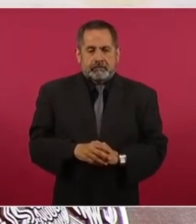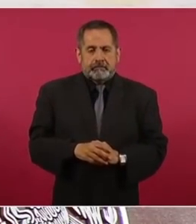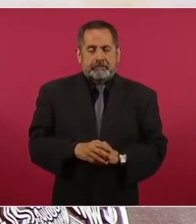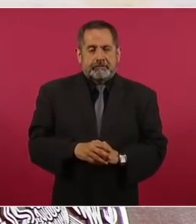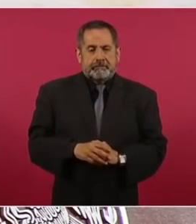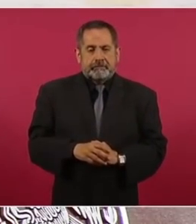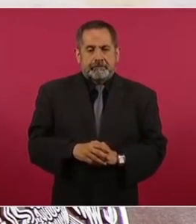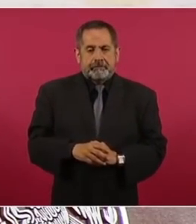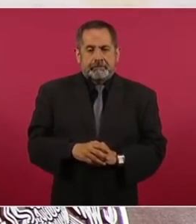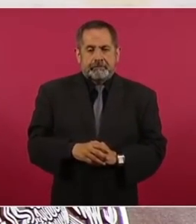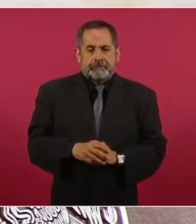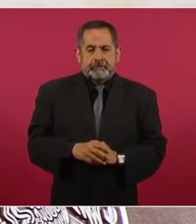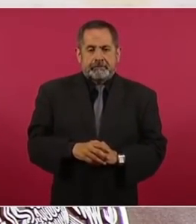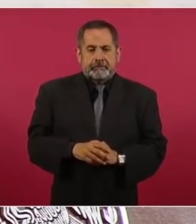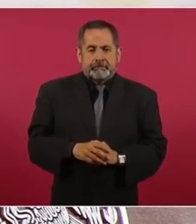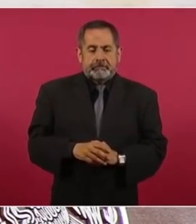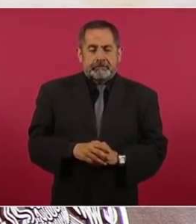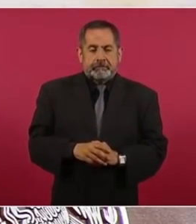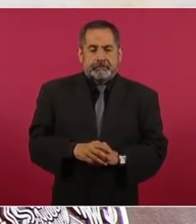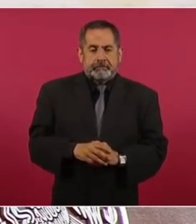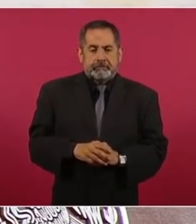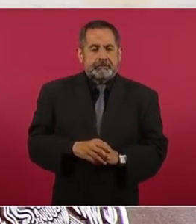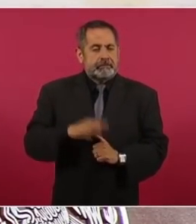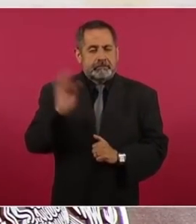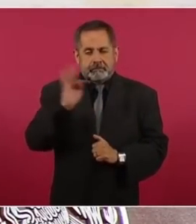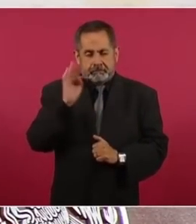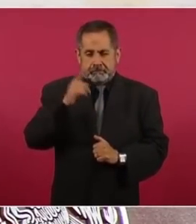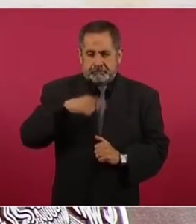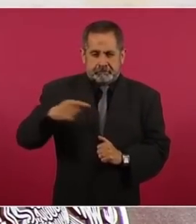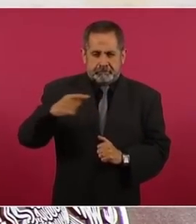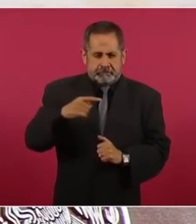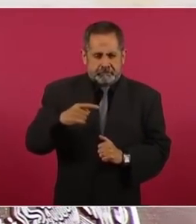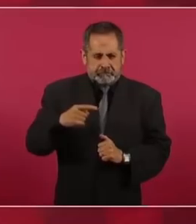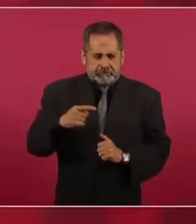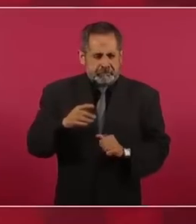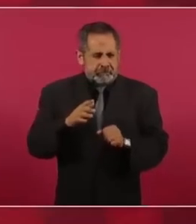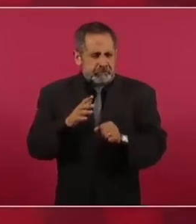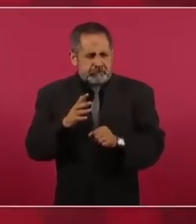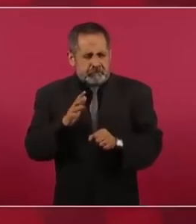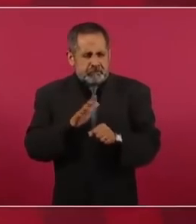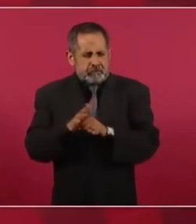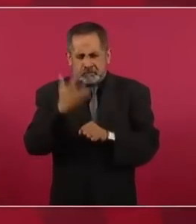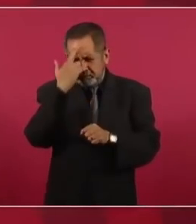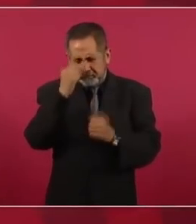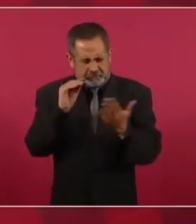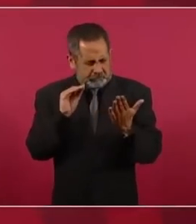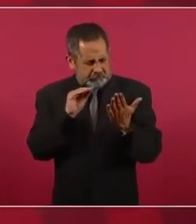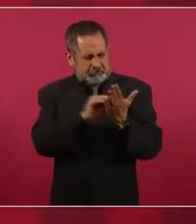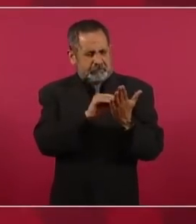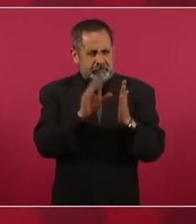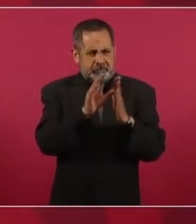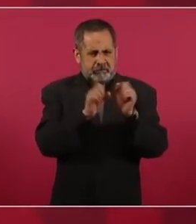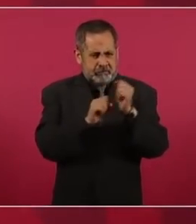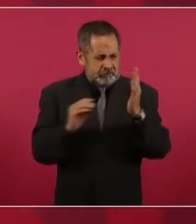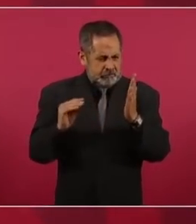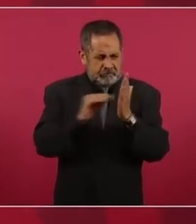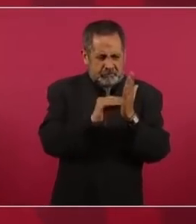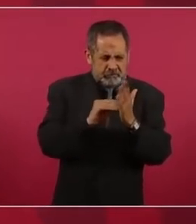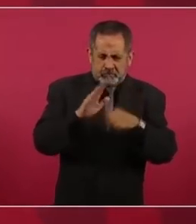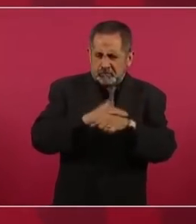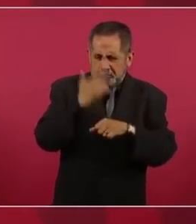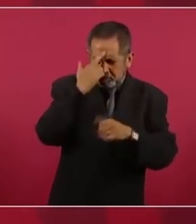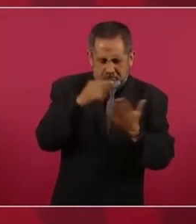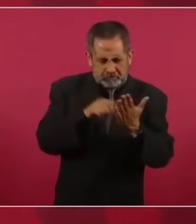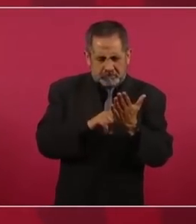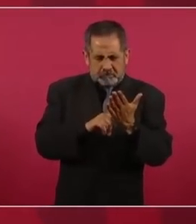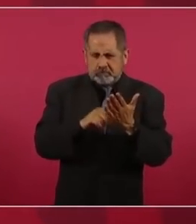Y si revisamos el porqué de estos principios, vamos